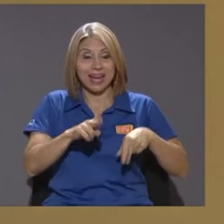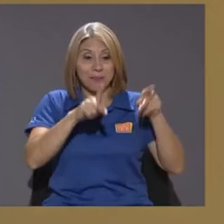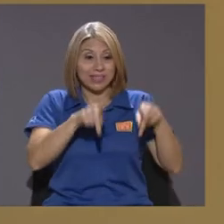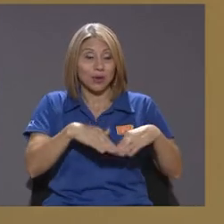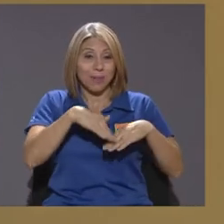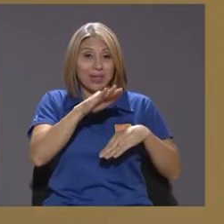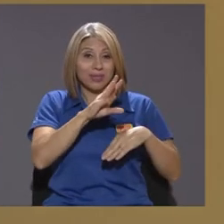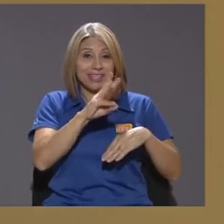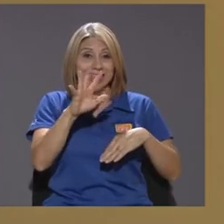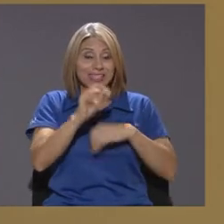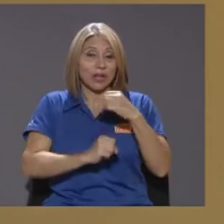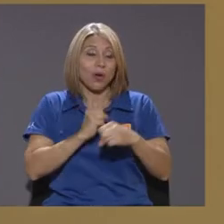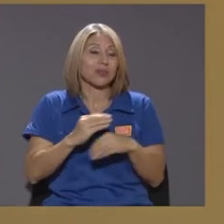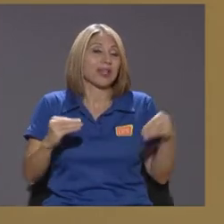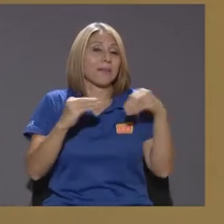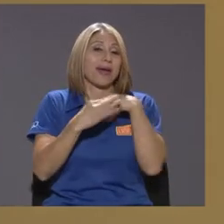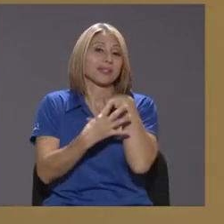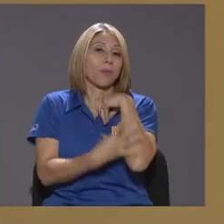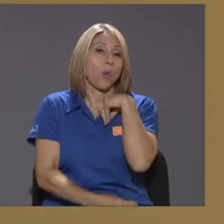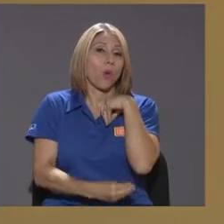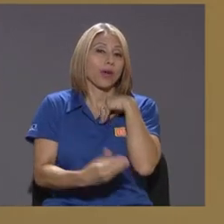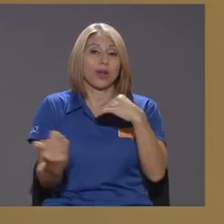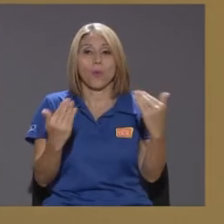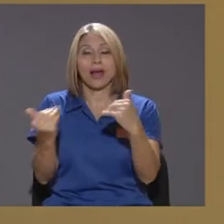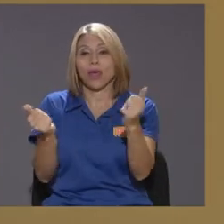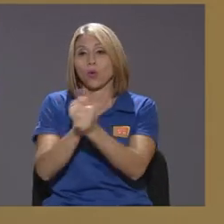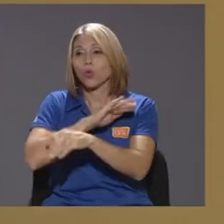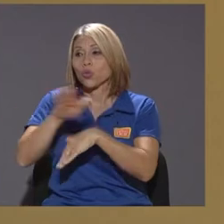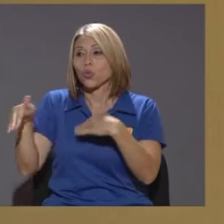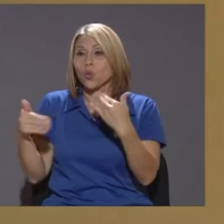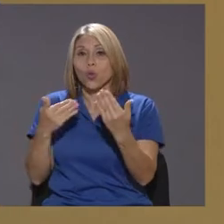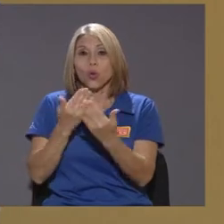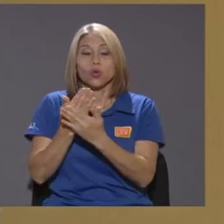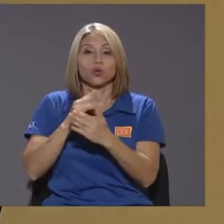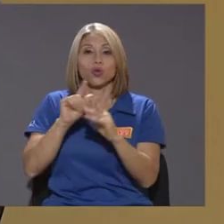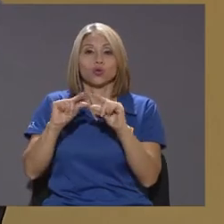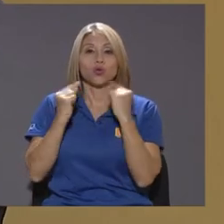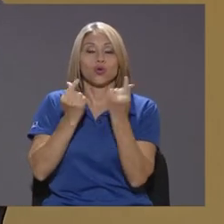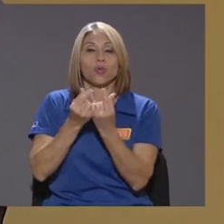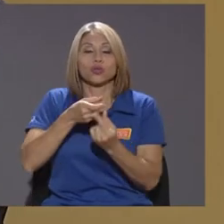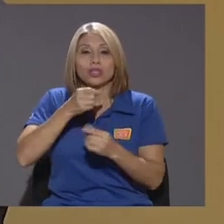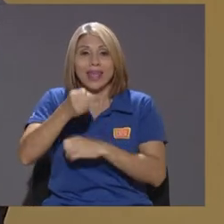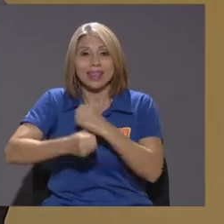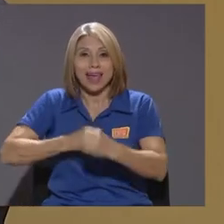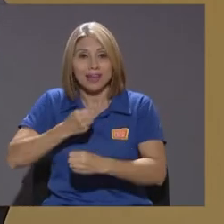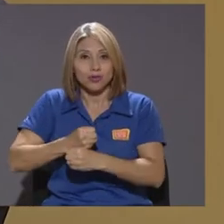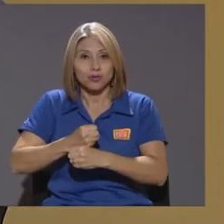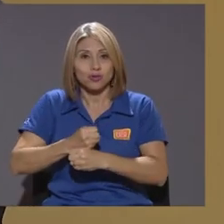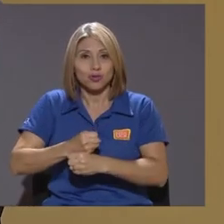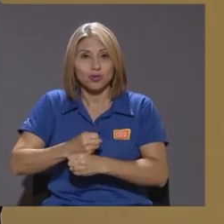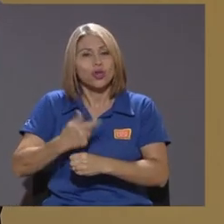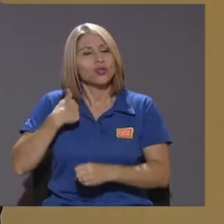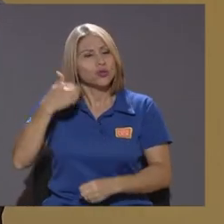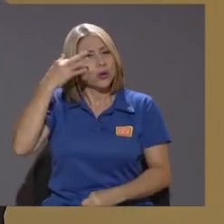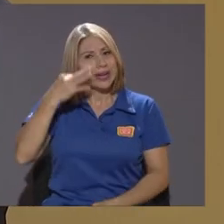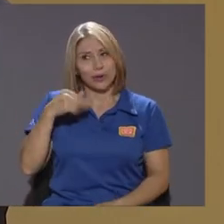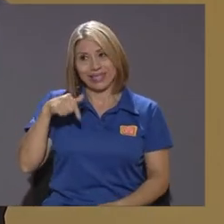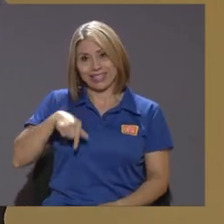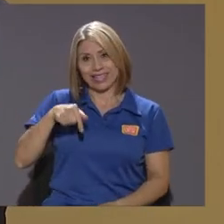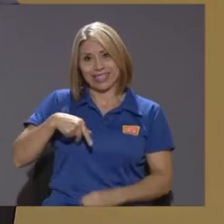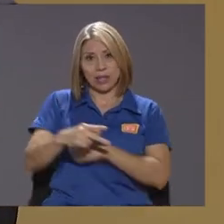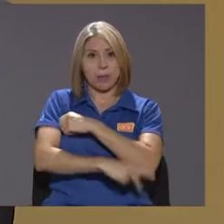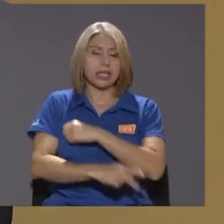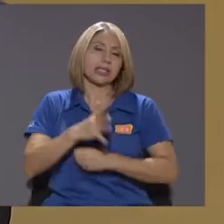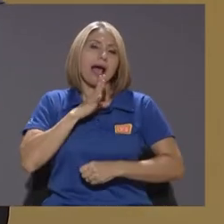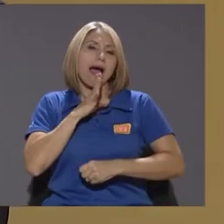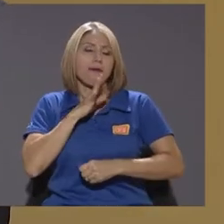de todos los grupos de edad de todos los grupos etarios es el más pobre y a me parece que como país que se aprecia tener un